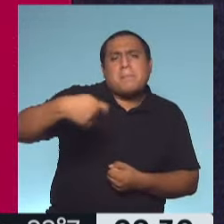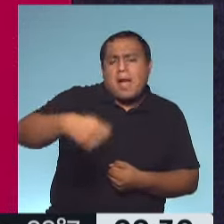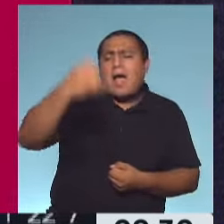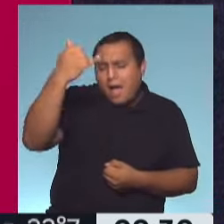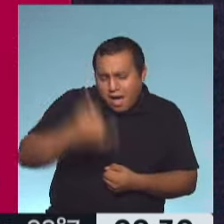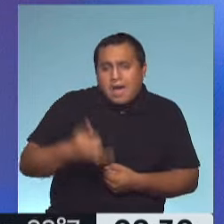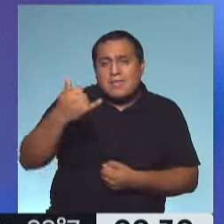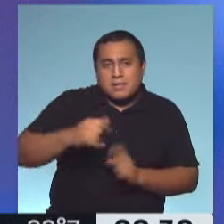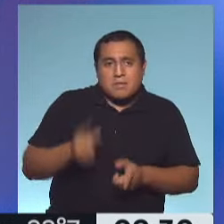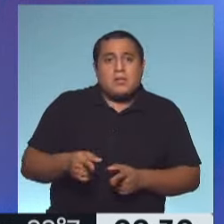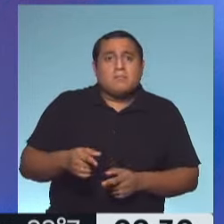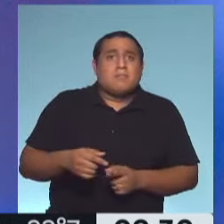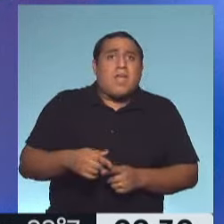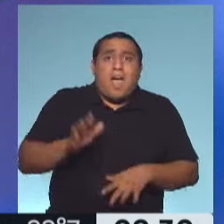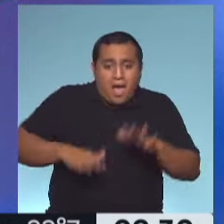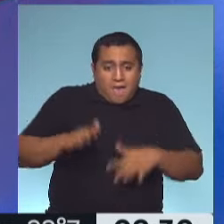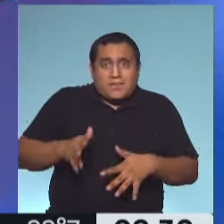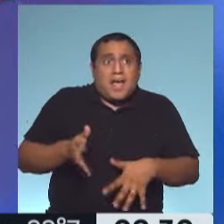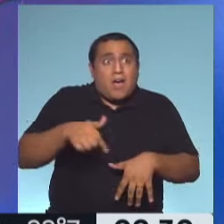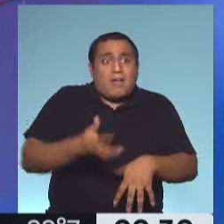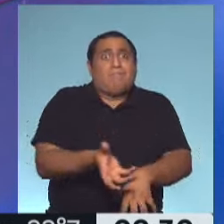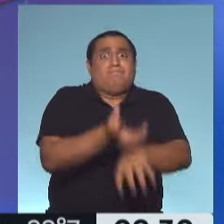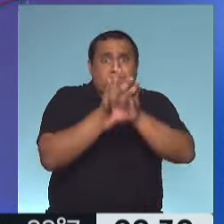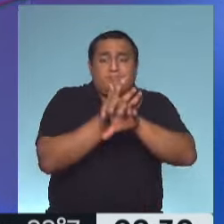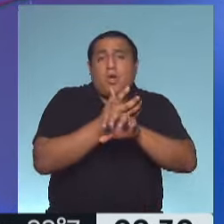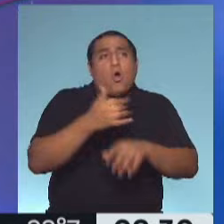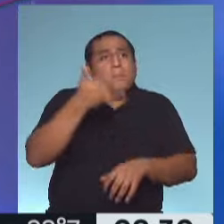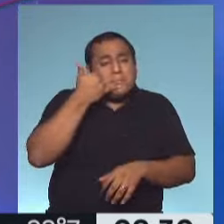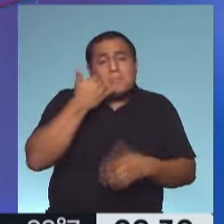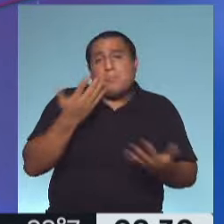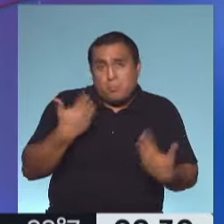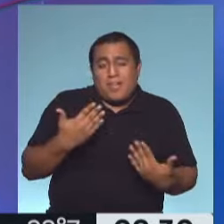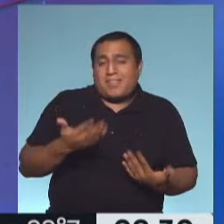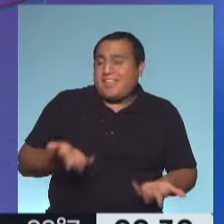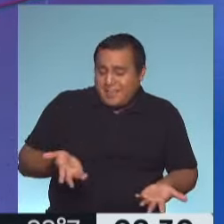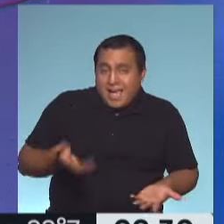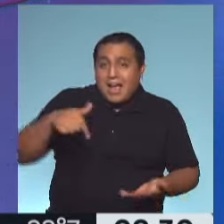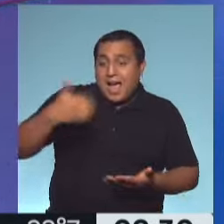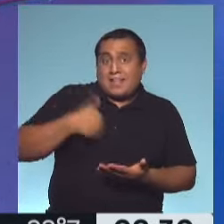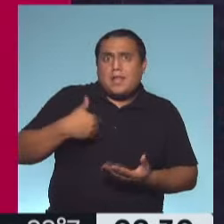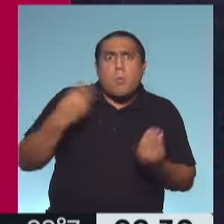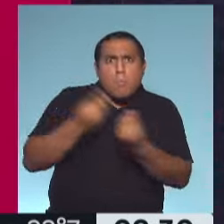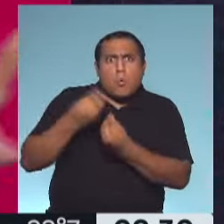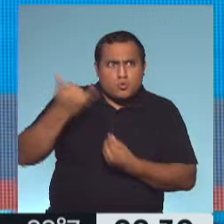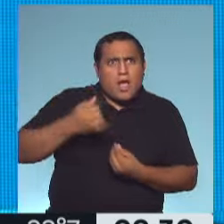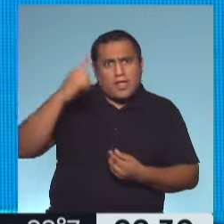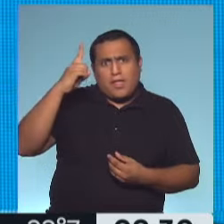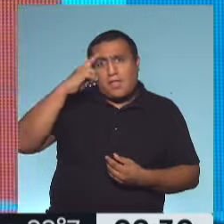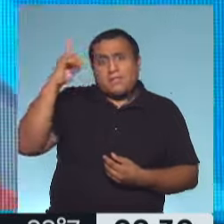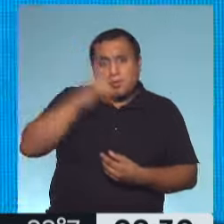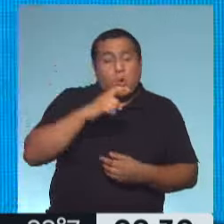telemedicina a veces no tenés ni que moverte de tu casa. Tal cual, y estamos en un país con más terapeutas por persona, así que también hay mucha asistencia.